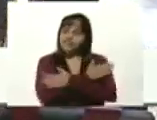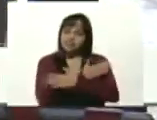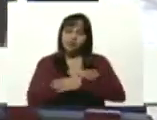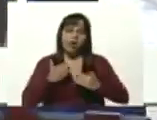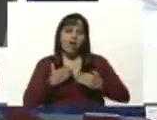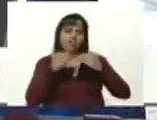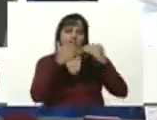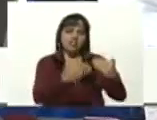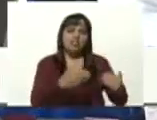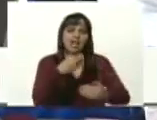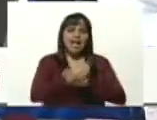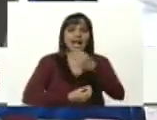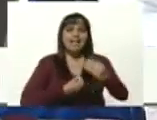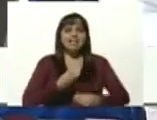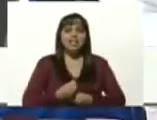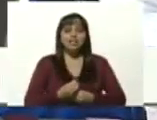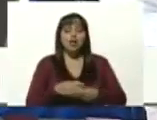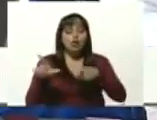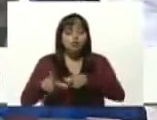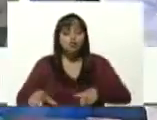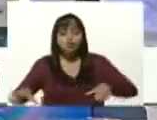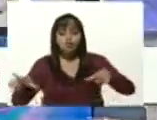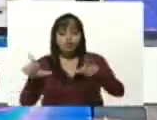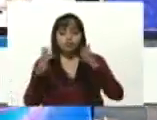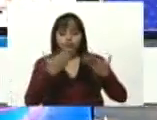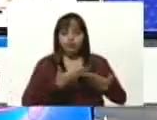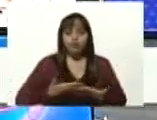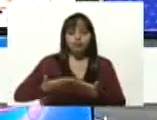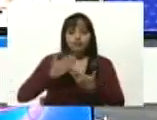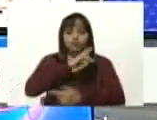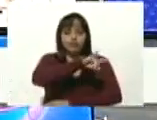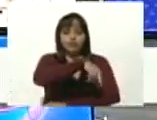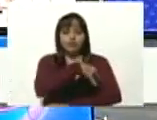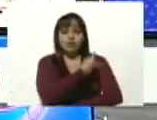establecimiento de las aldeas que